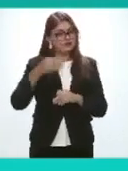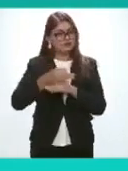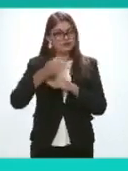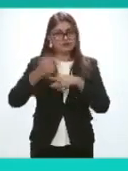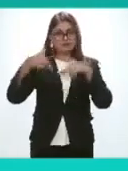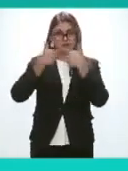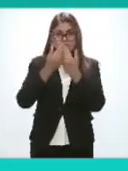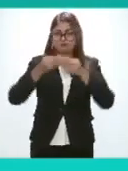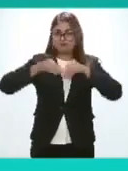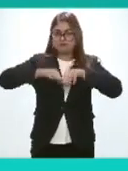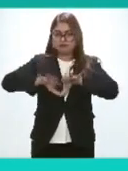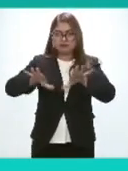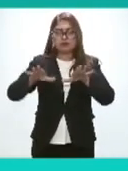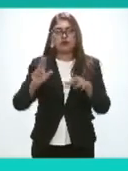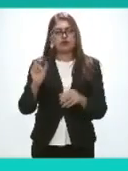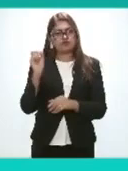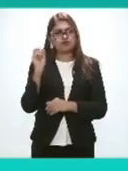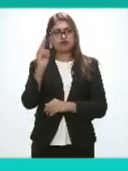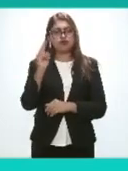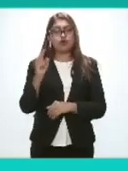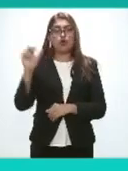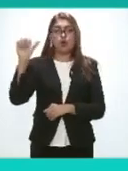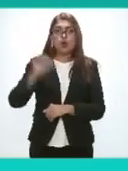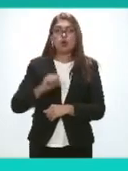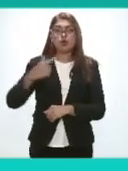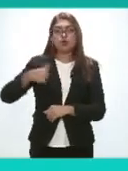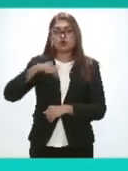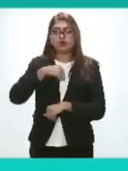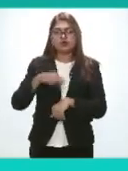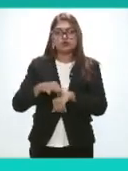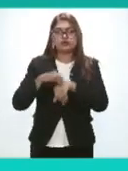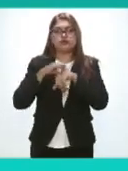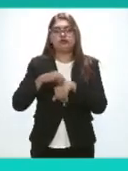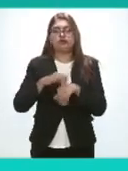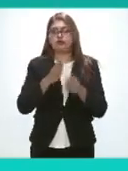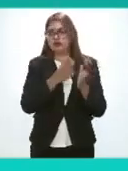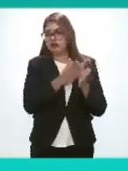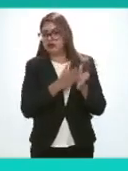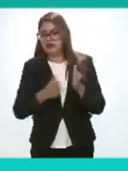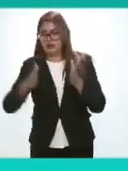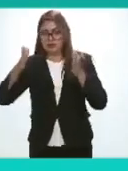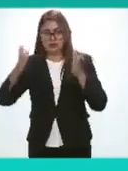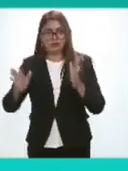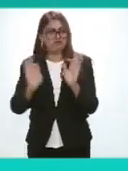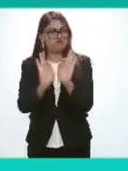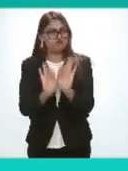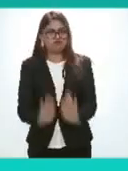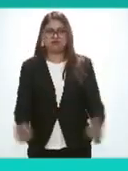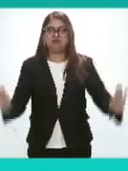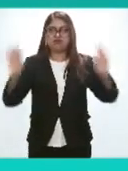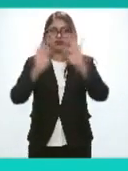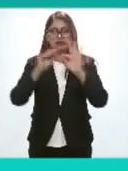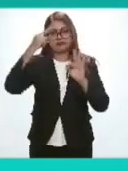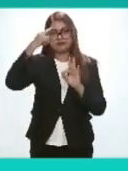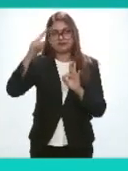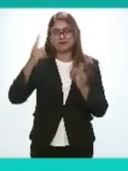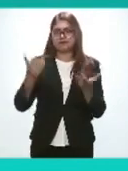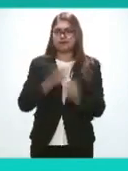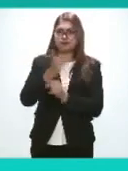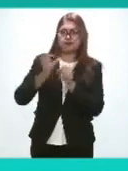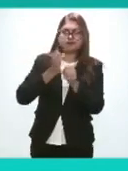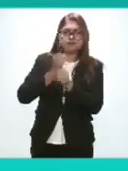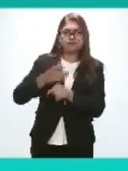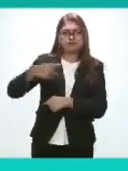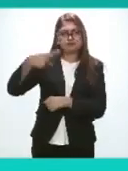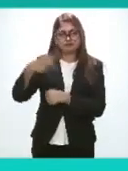sesión con ustedes hoy nos encontramos en un momento trascendental de trascendental importancia para la vida democrática de